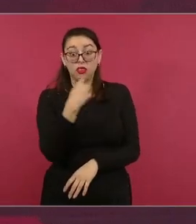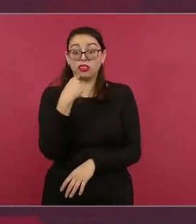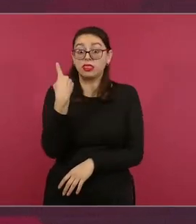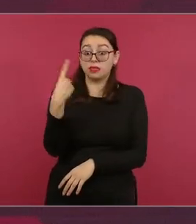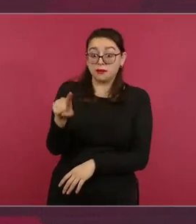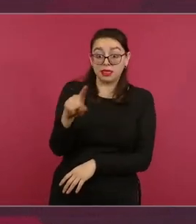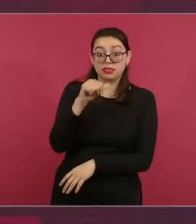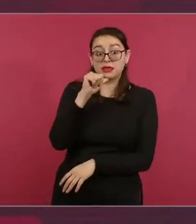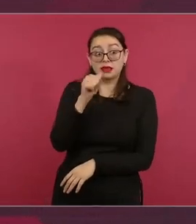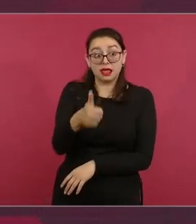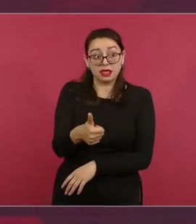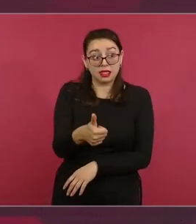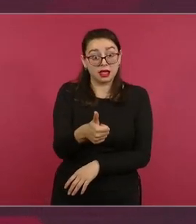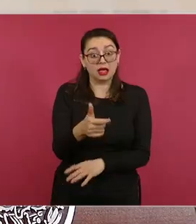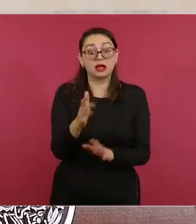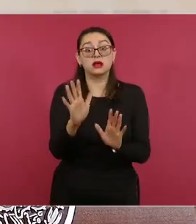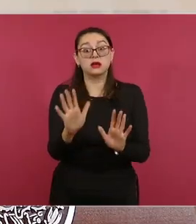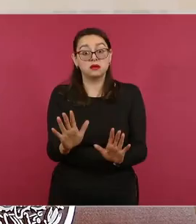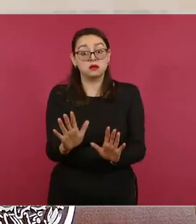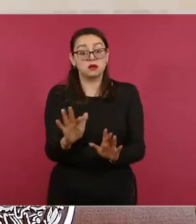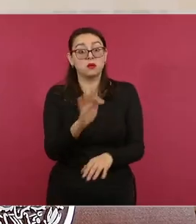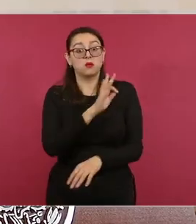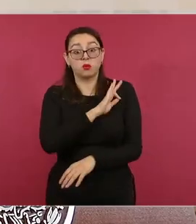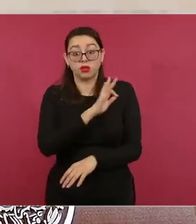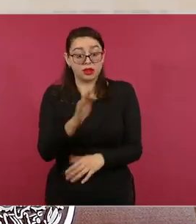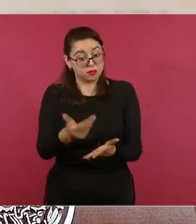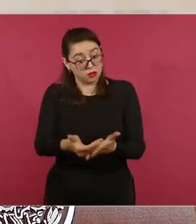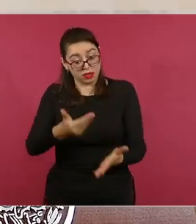ellos podrían decir estamos de acuerdo